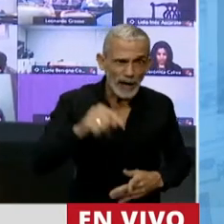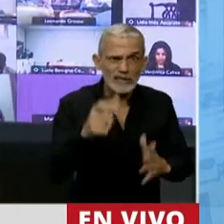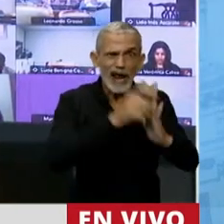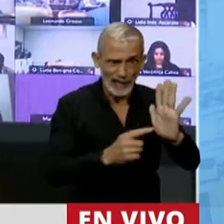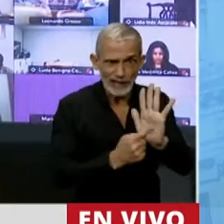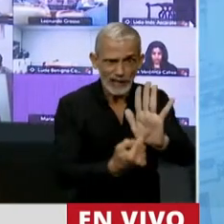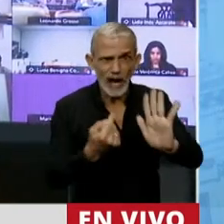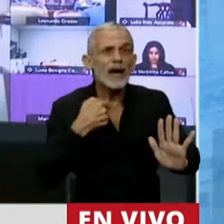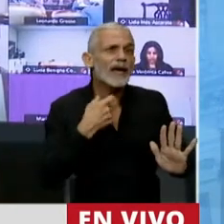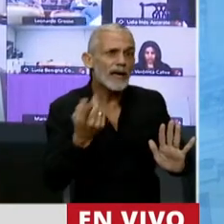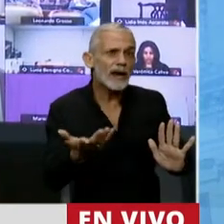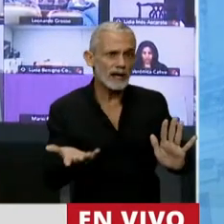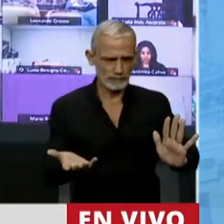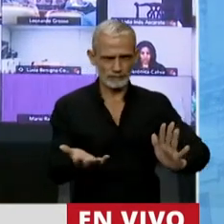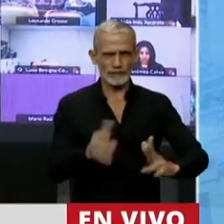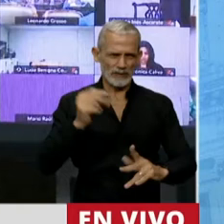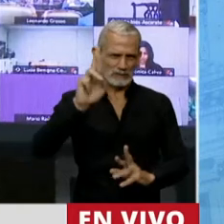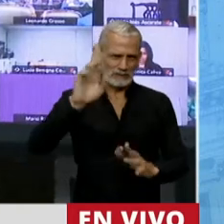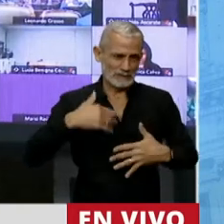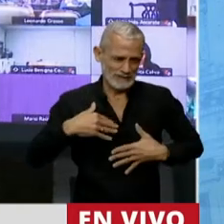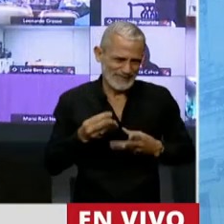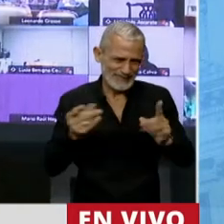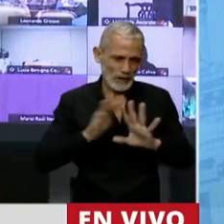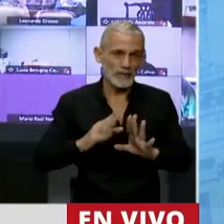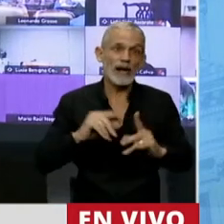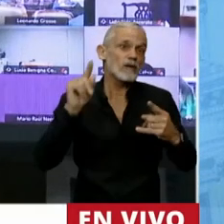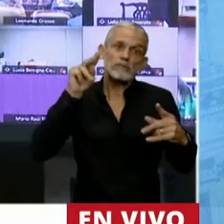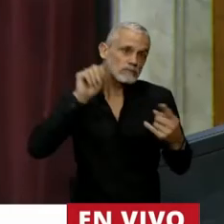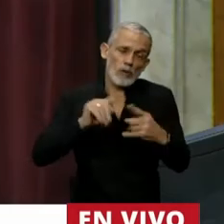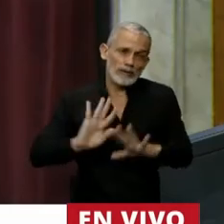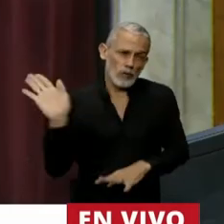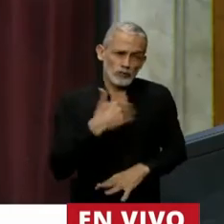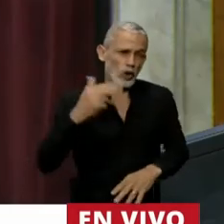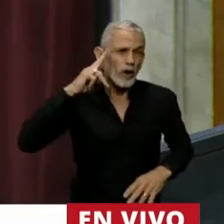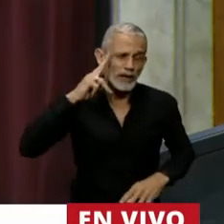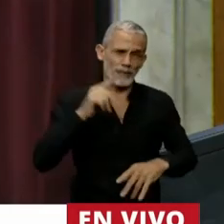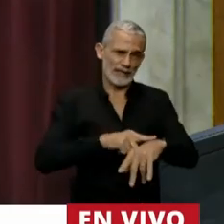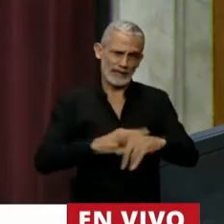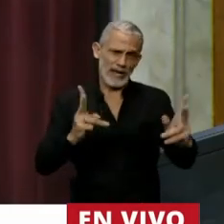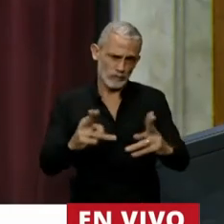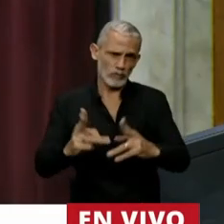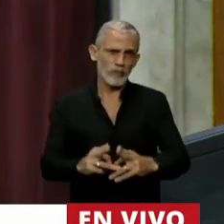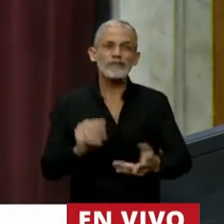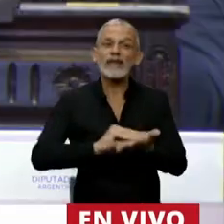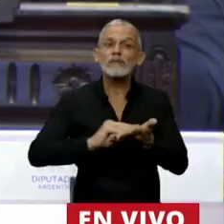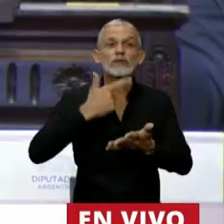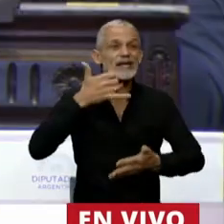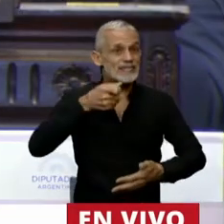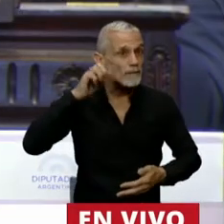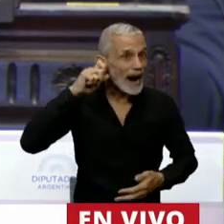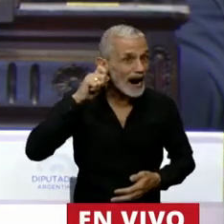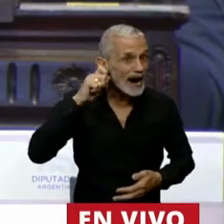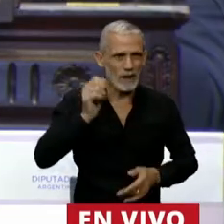lista de todo lo que excediera. Pero permítame terminar. La idea es que todos respetemos el tiempo. Quiero decirle que la diputada Zapag